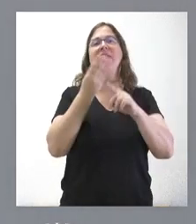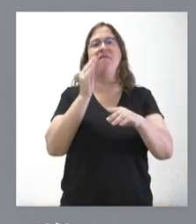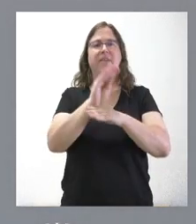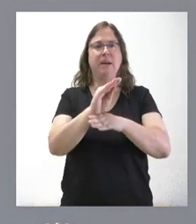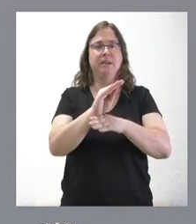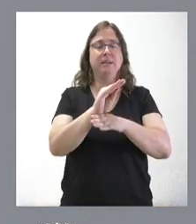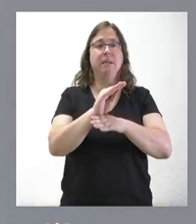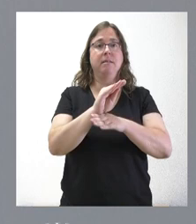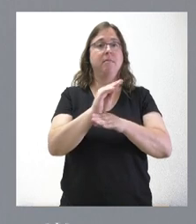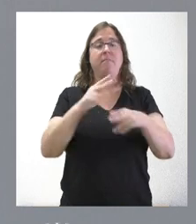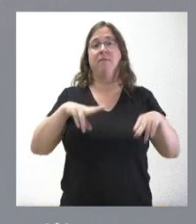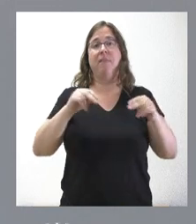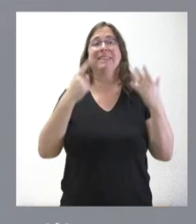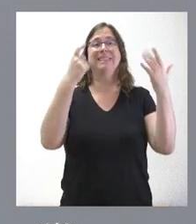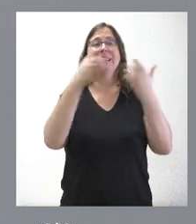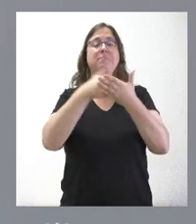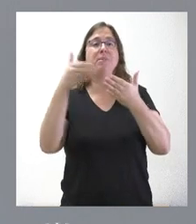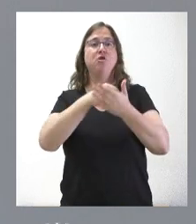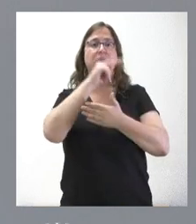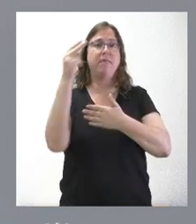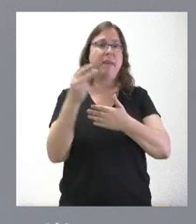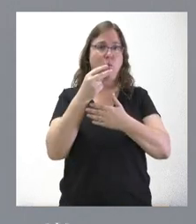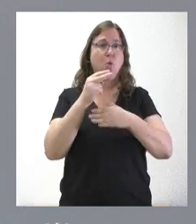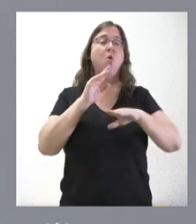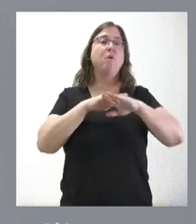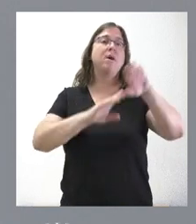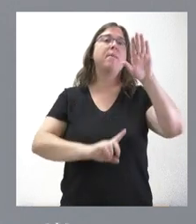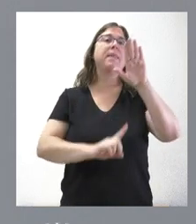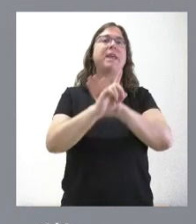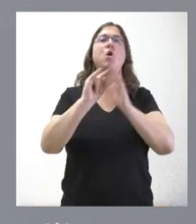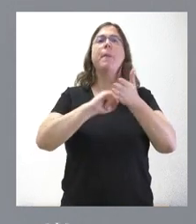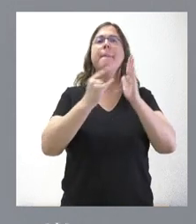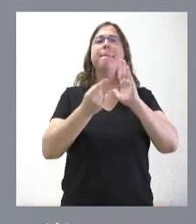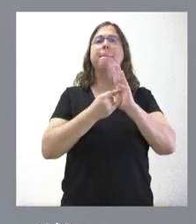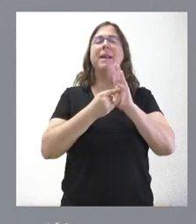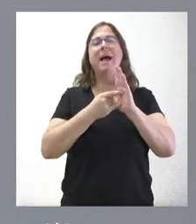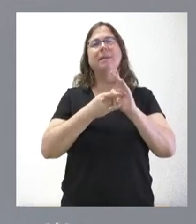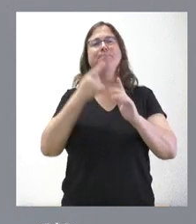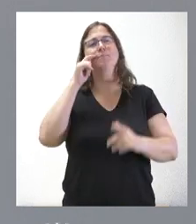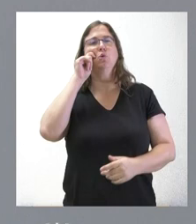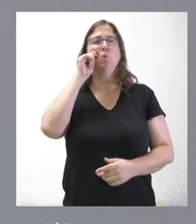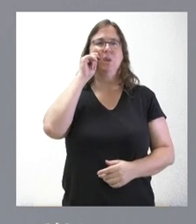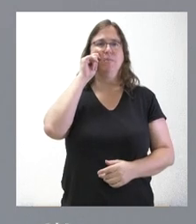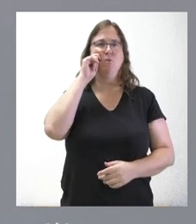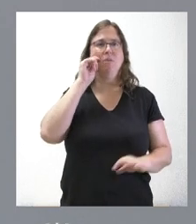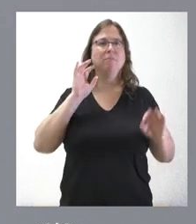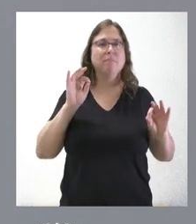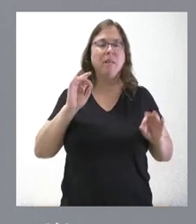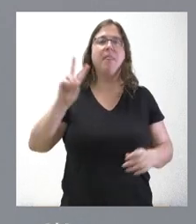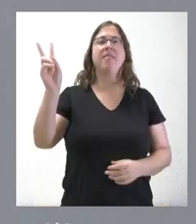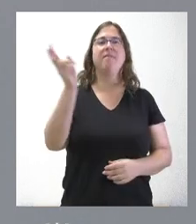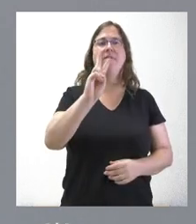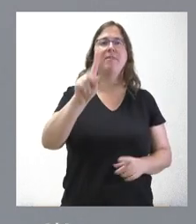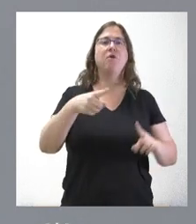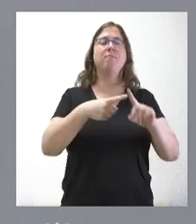Y, finalmente, seis millones de euros para el desarrollo de dos planes de sostenibilidad turística, en este caso, en Valladolid y en